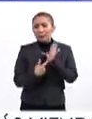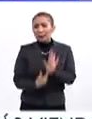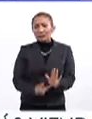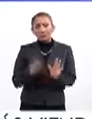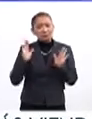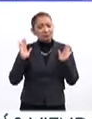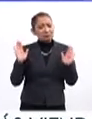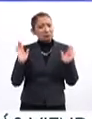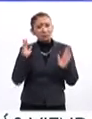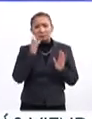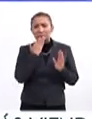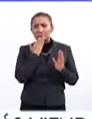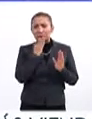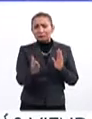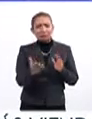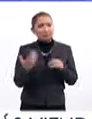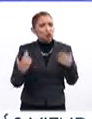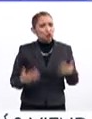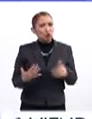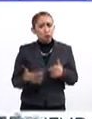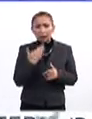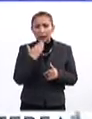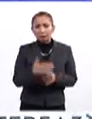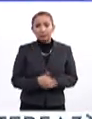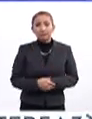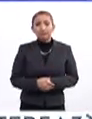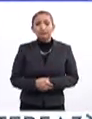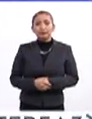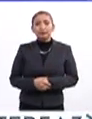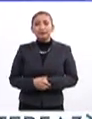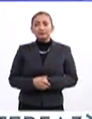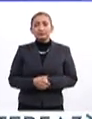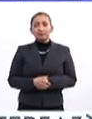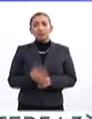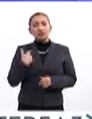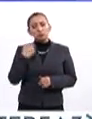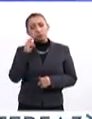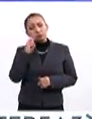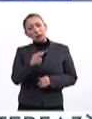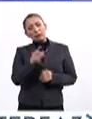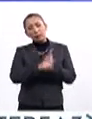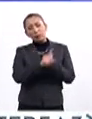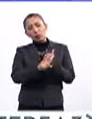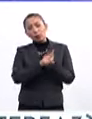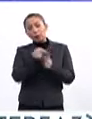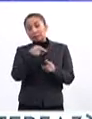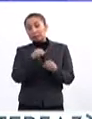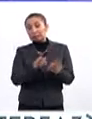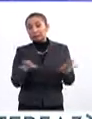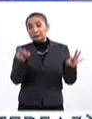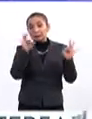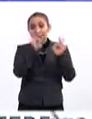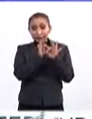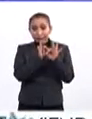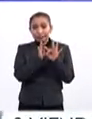me pareció realmente extraordinaria, muy bien. Me parece que el problema es clave,